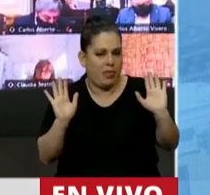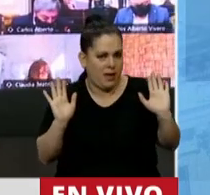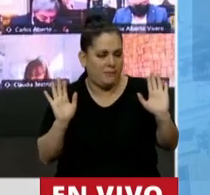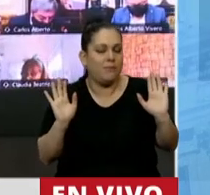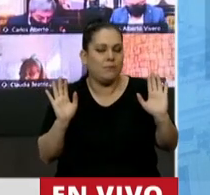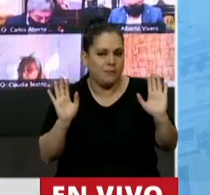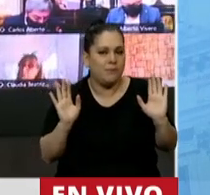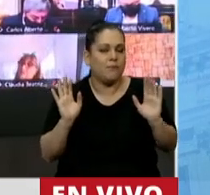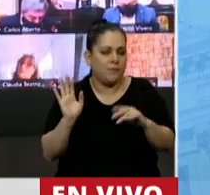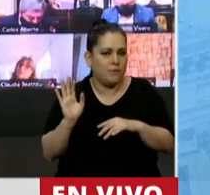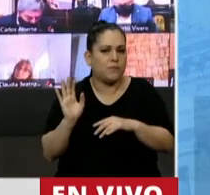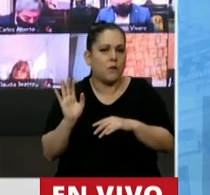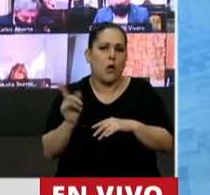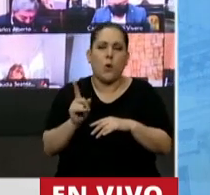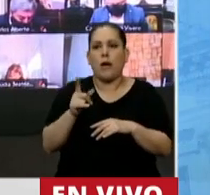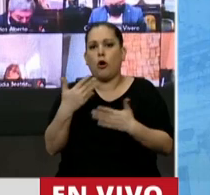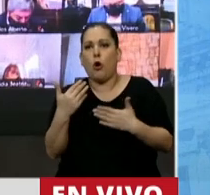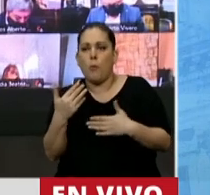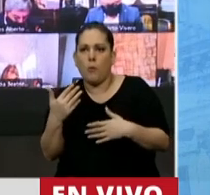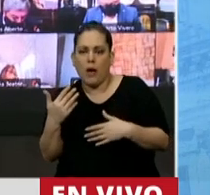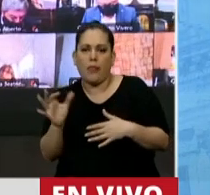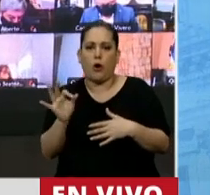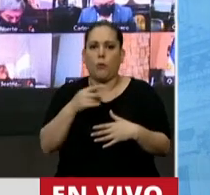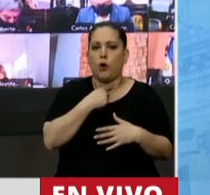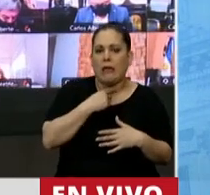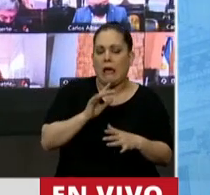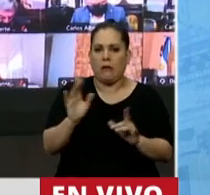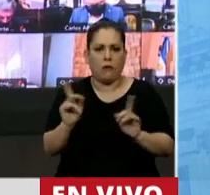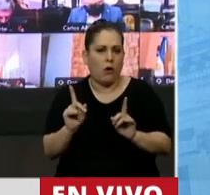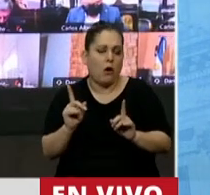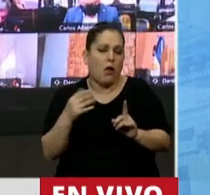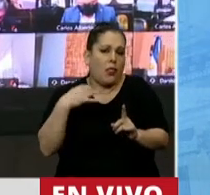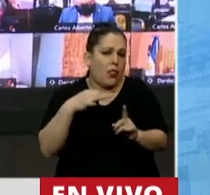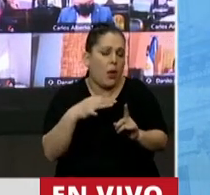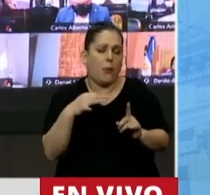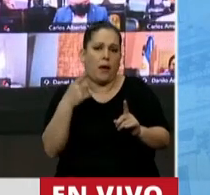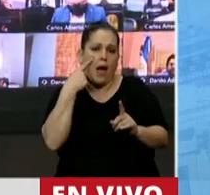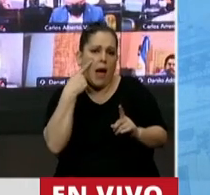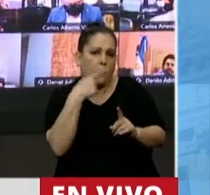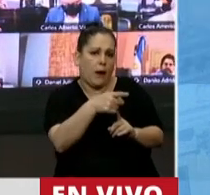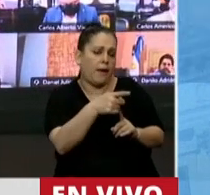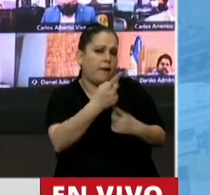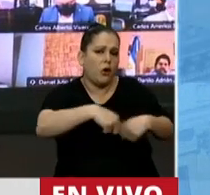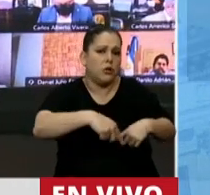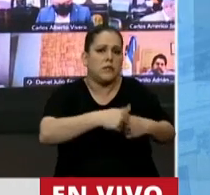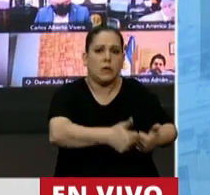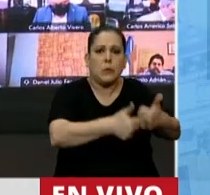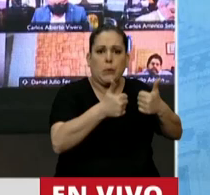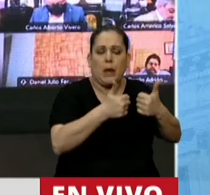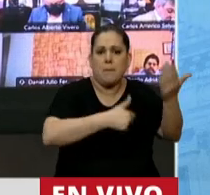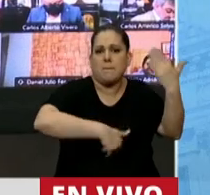No muchas veces como quiere o como se debe. Muchas veces también debe privilegiar el bien mayor